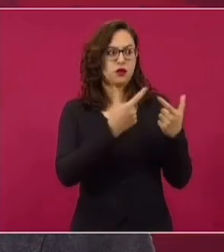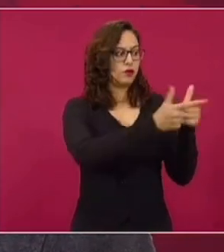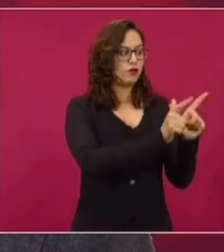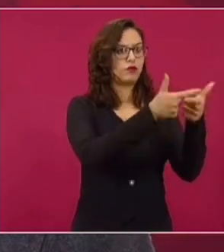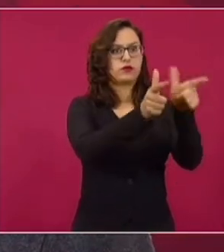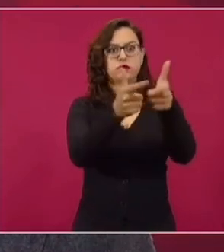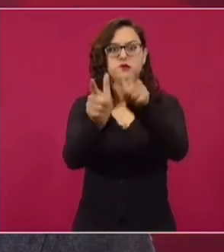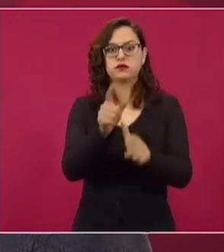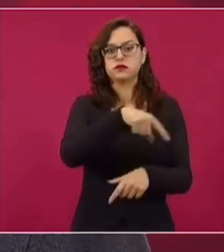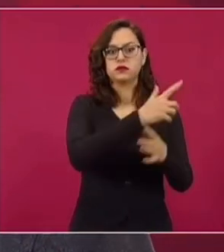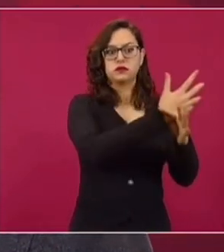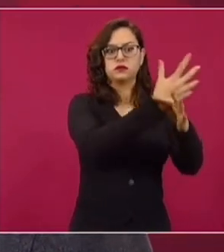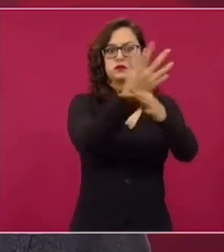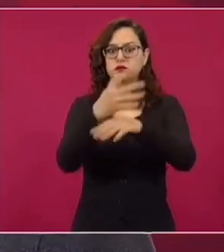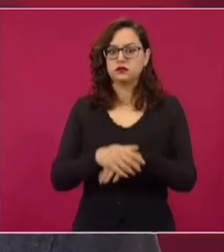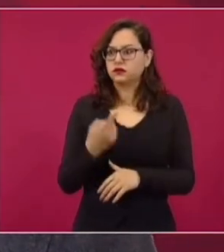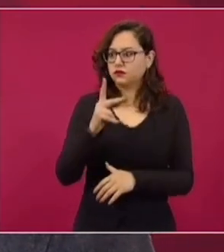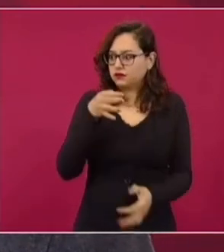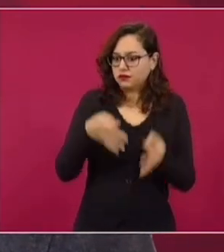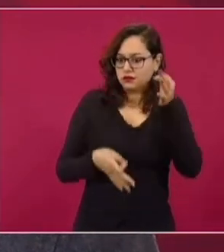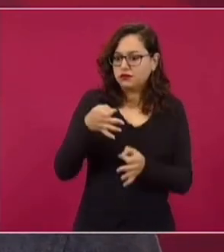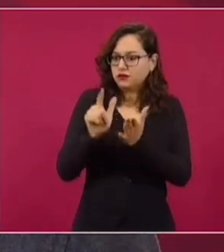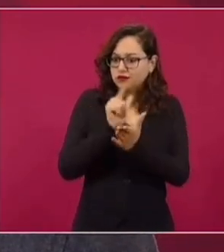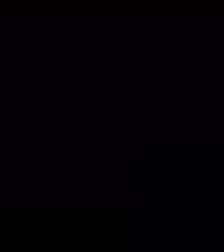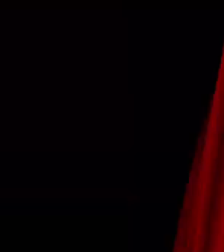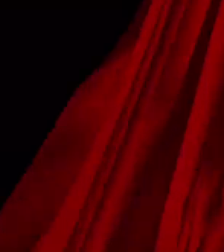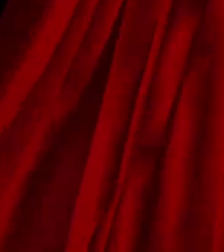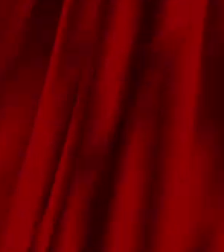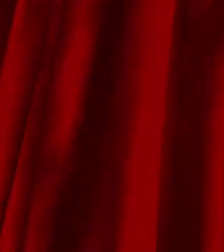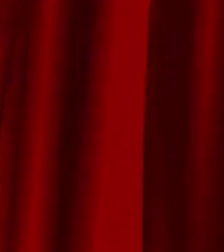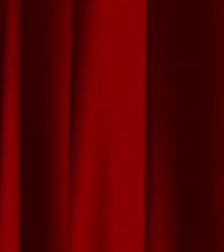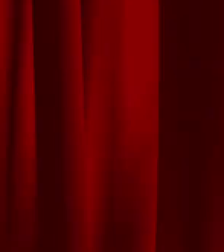si no se actúa de conformidad con la ley.